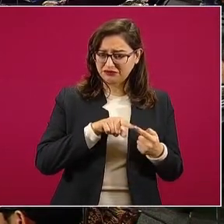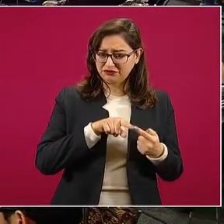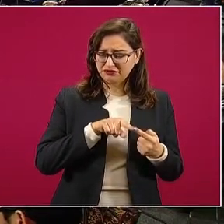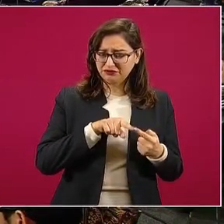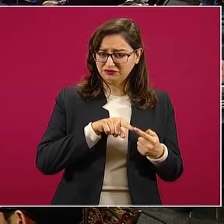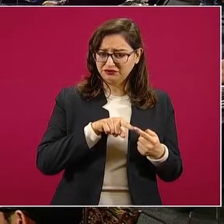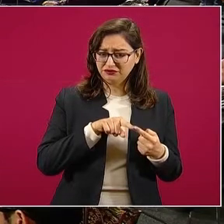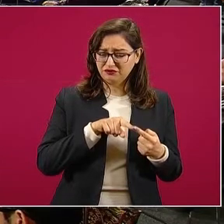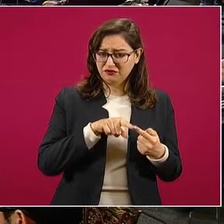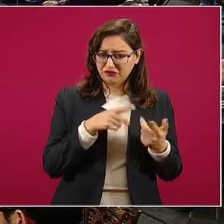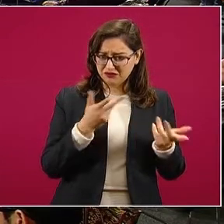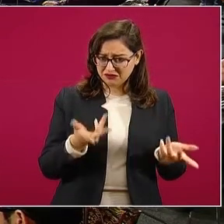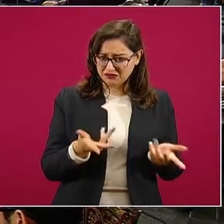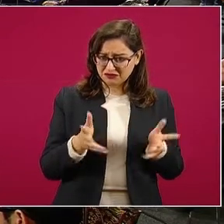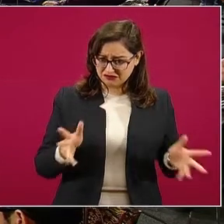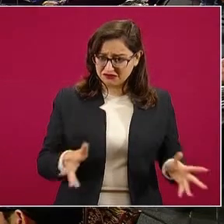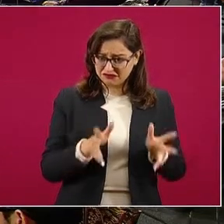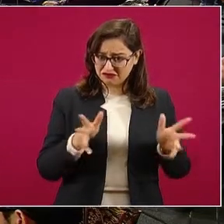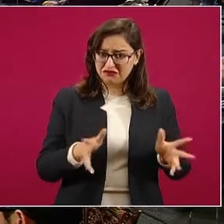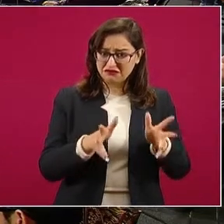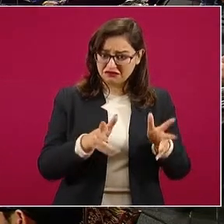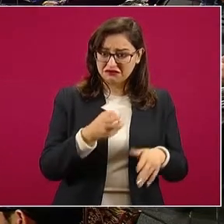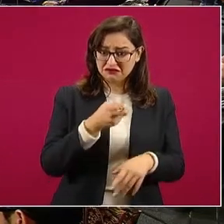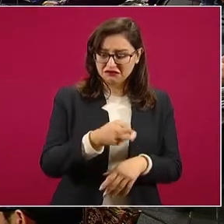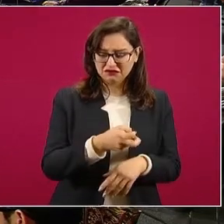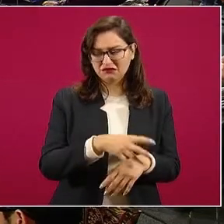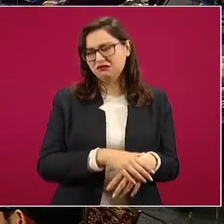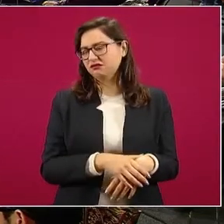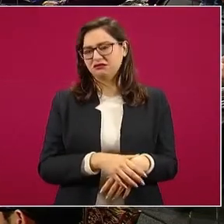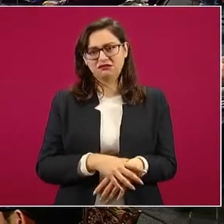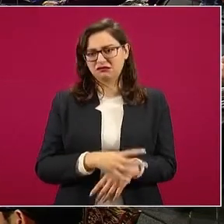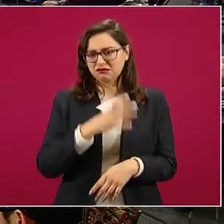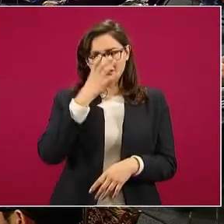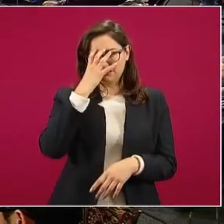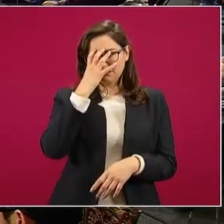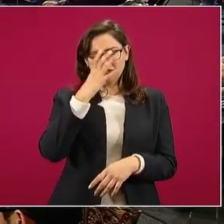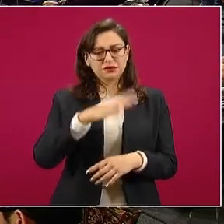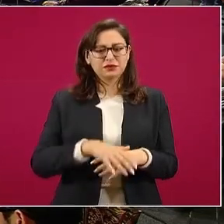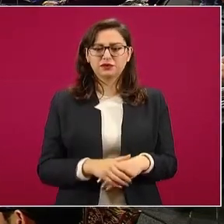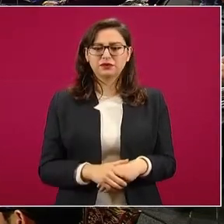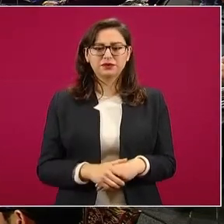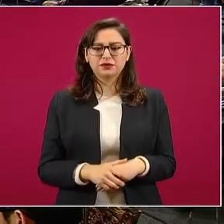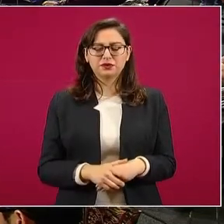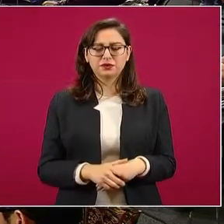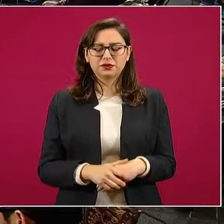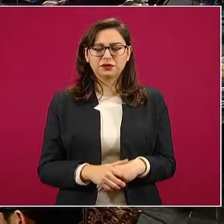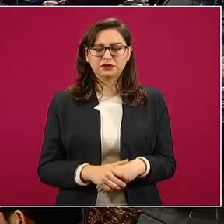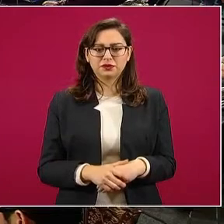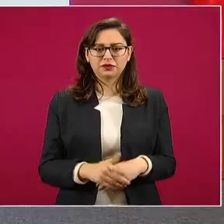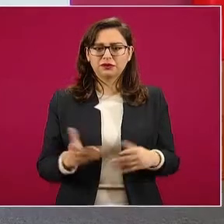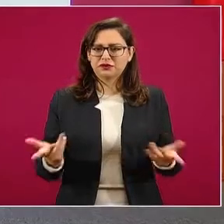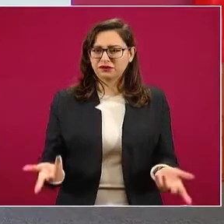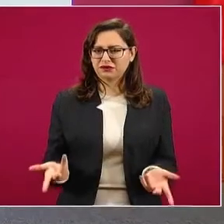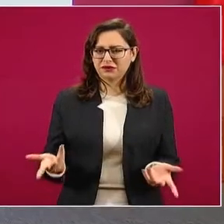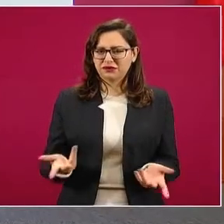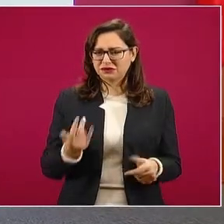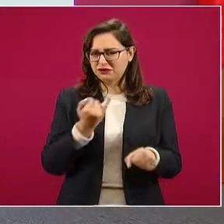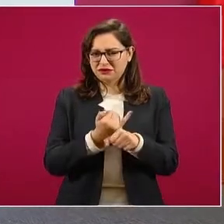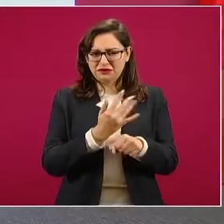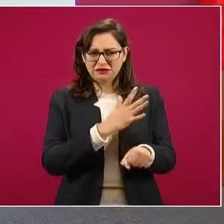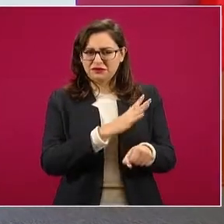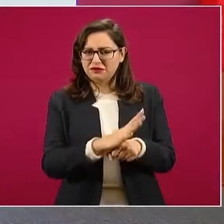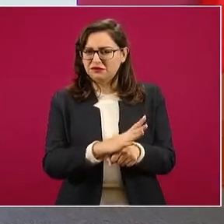es una vergüenza que el salario en Guatemala, en